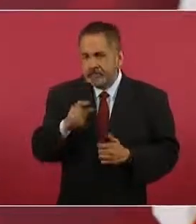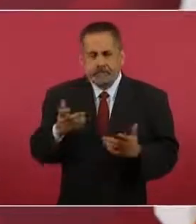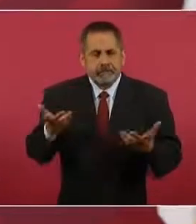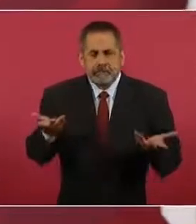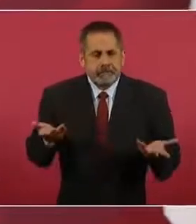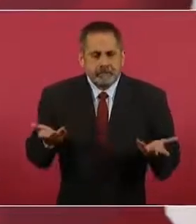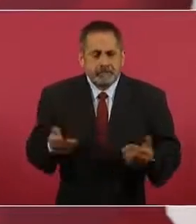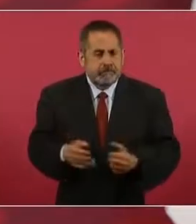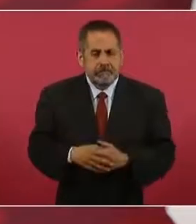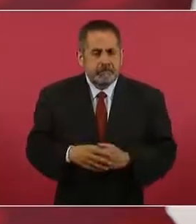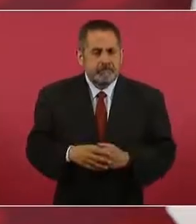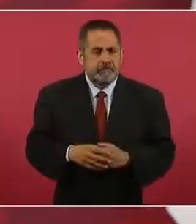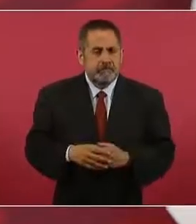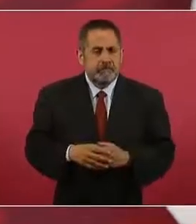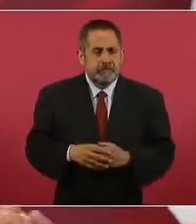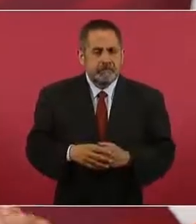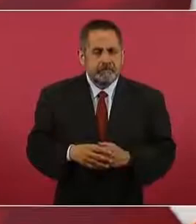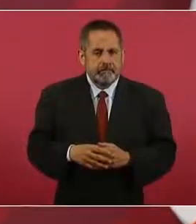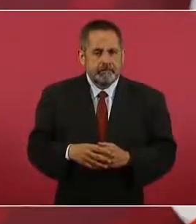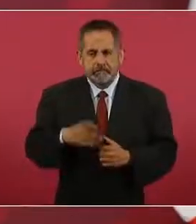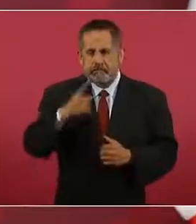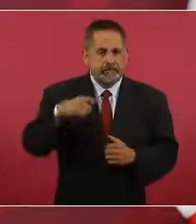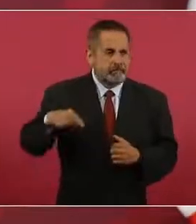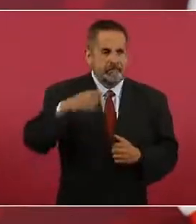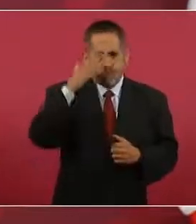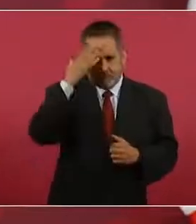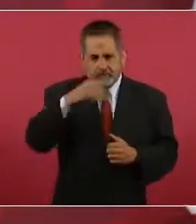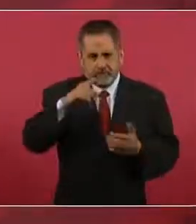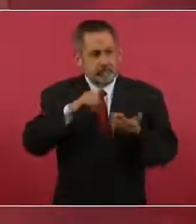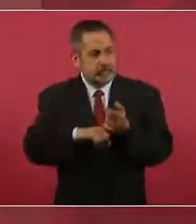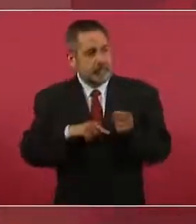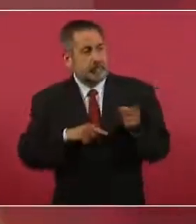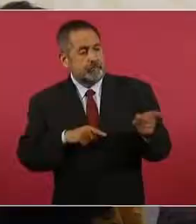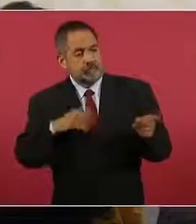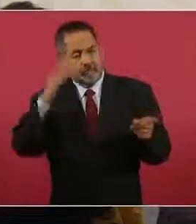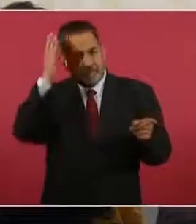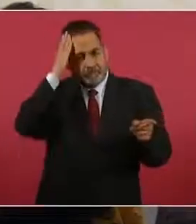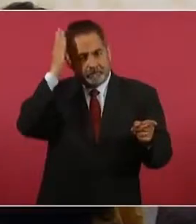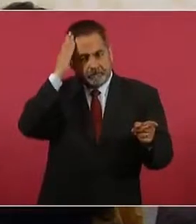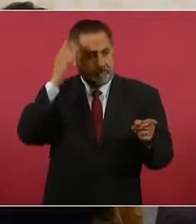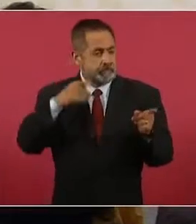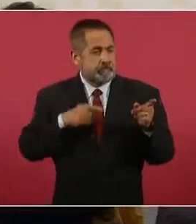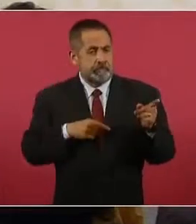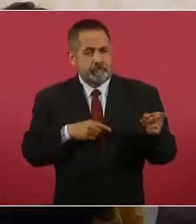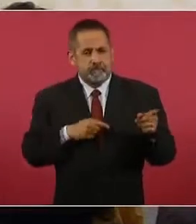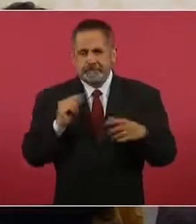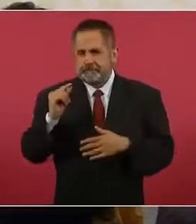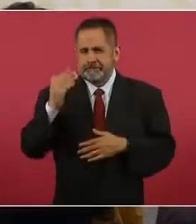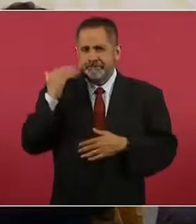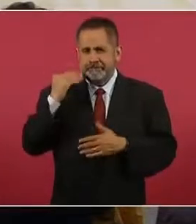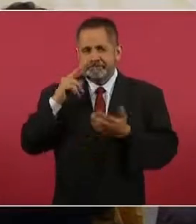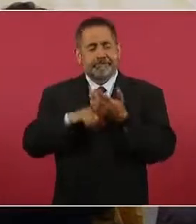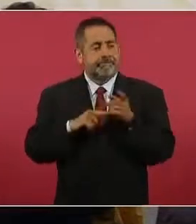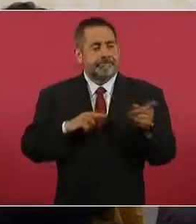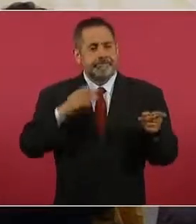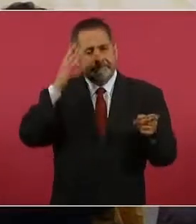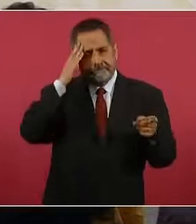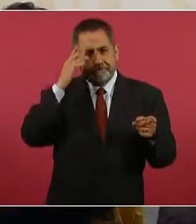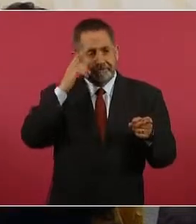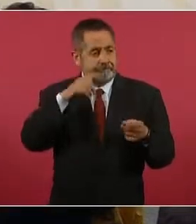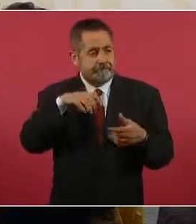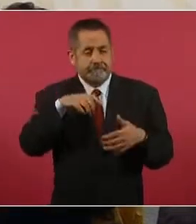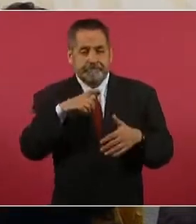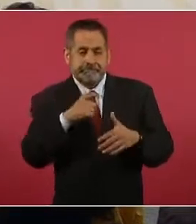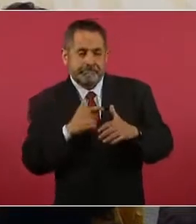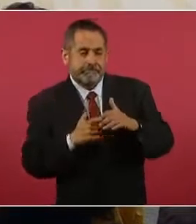Y se sabe de un dirigente recientemente que recibió